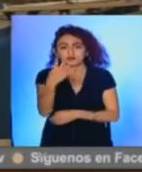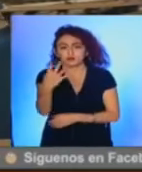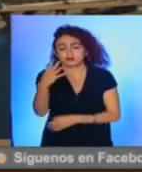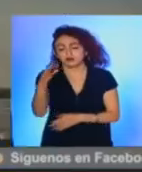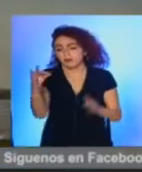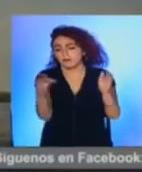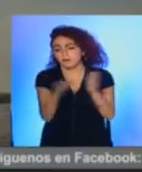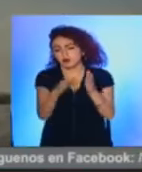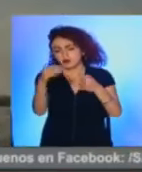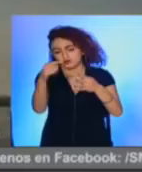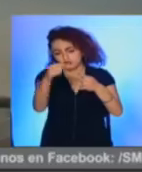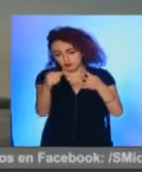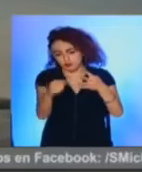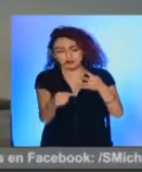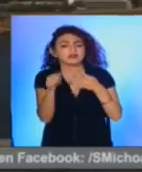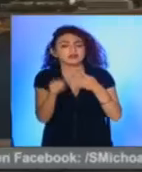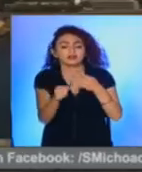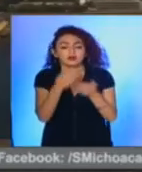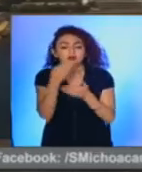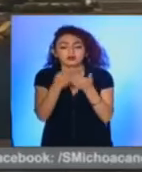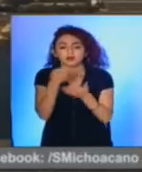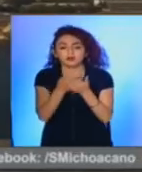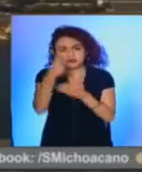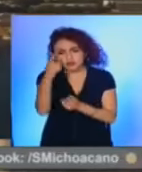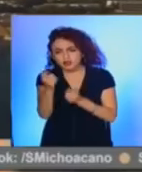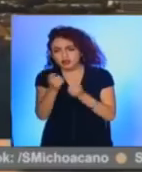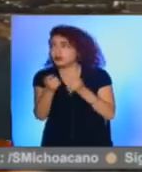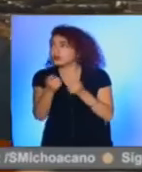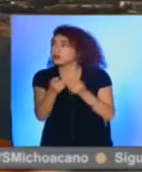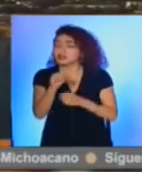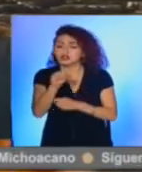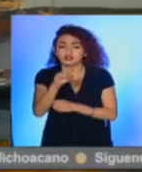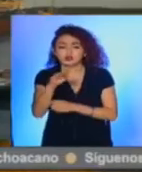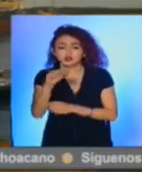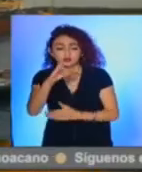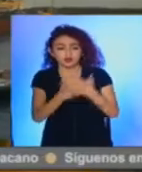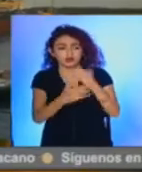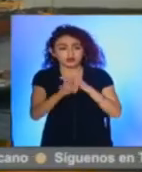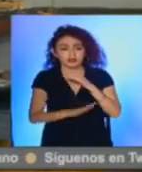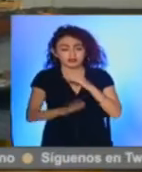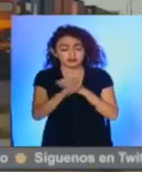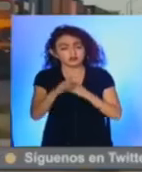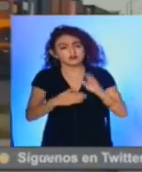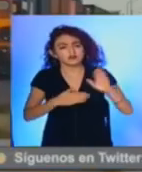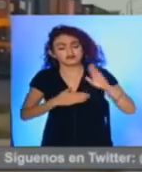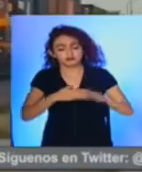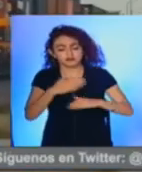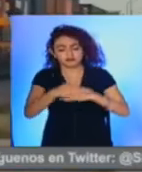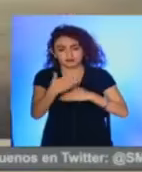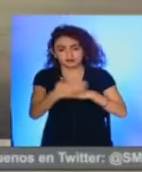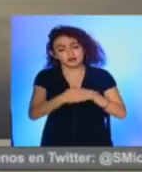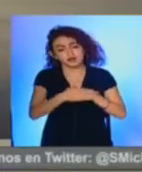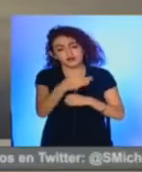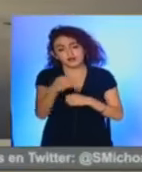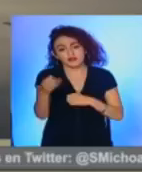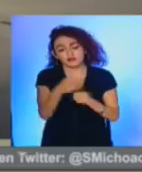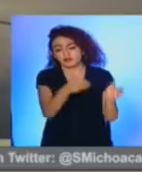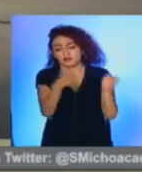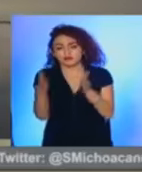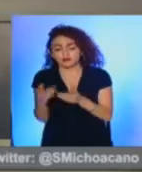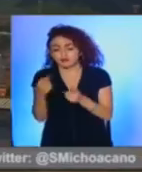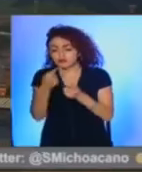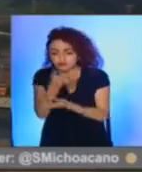puntos referente a la iniciativa para regular la subcontratación. El compromiso es posponer hasta febrero la